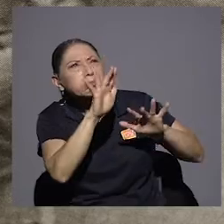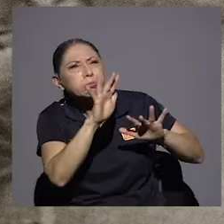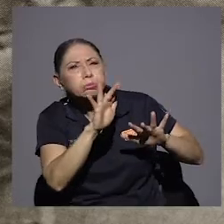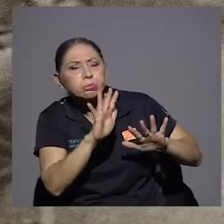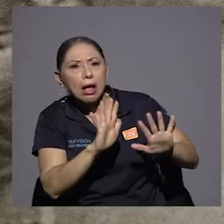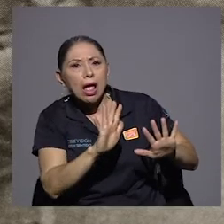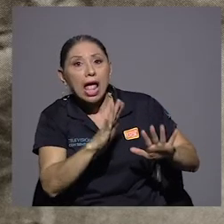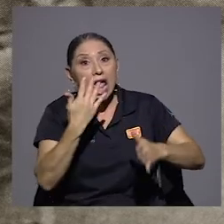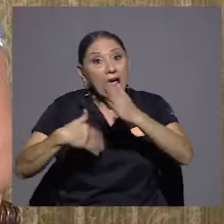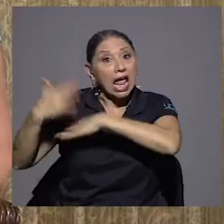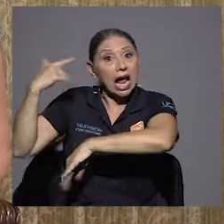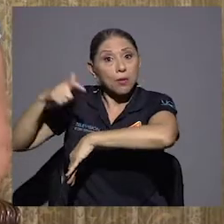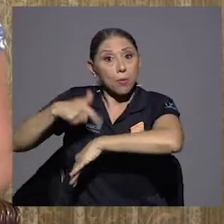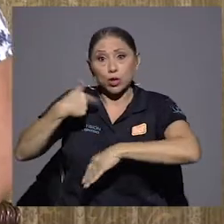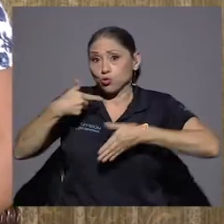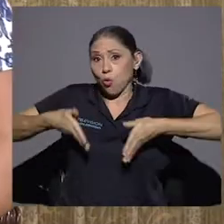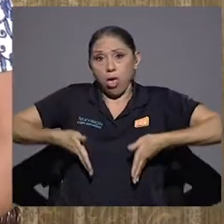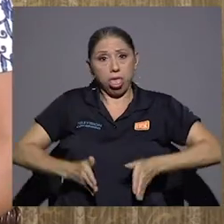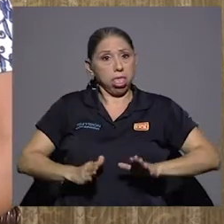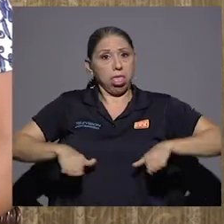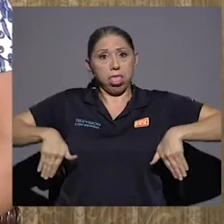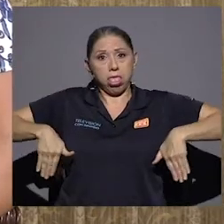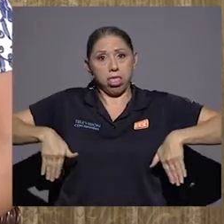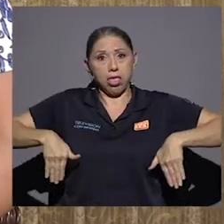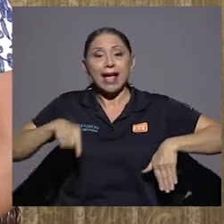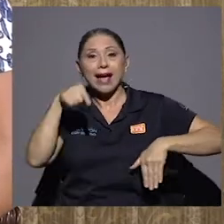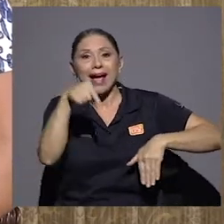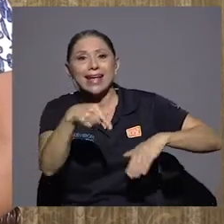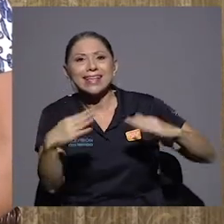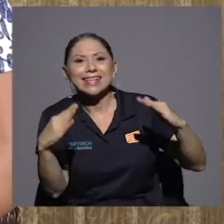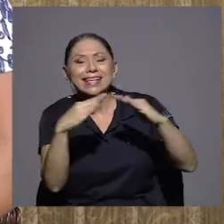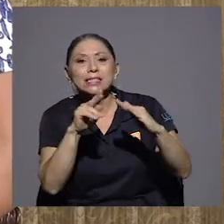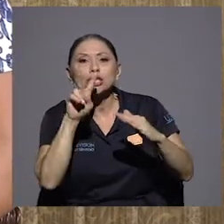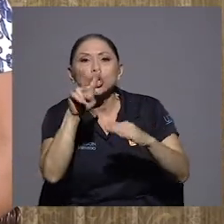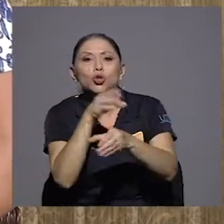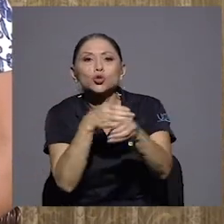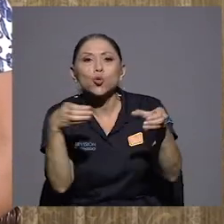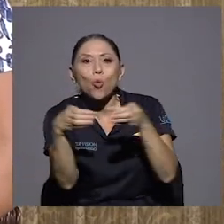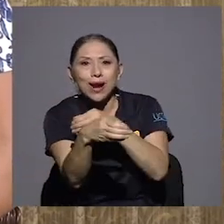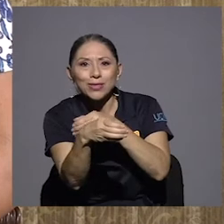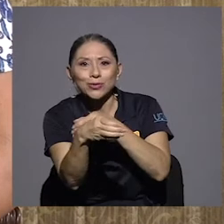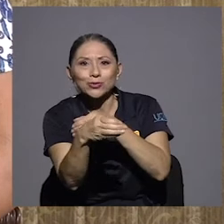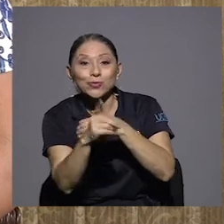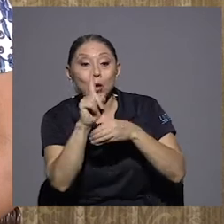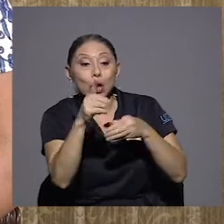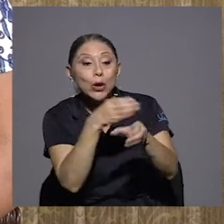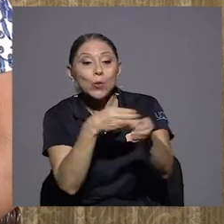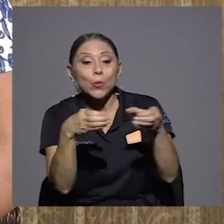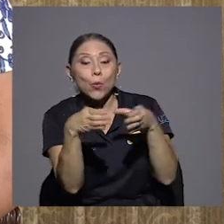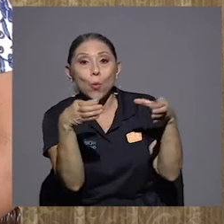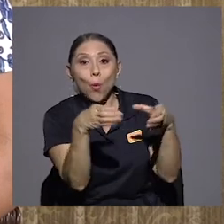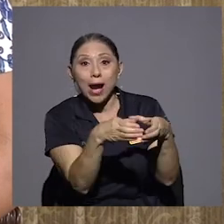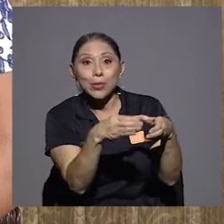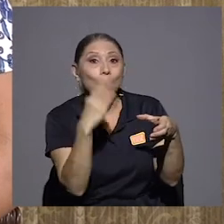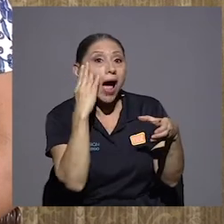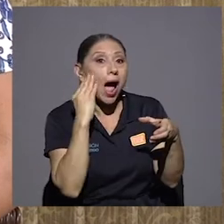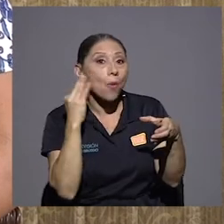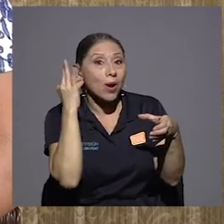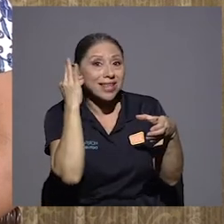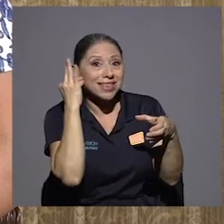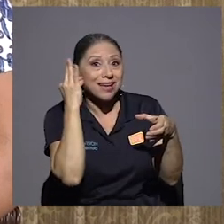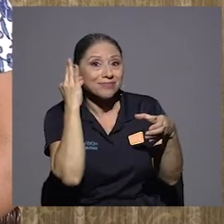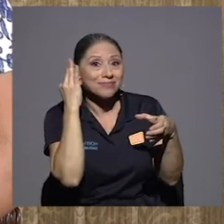momento yo no había nacido, tenían dos cuartos. Entonces imagínese, mi abuelita en uno, ¿verdad? Y